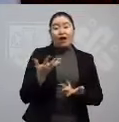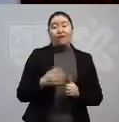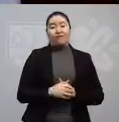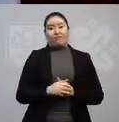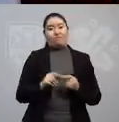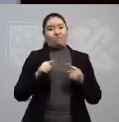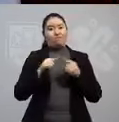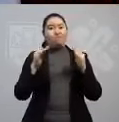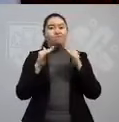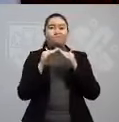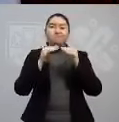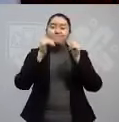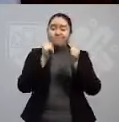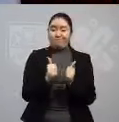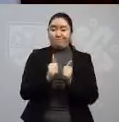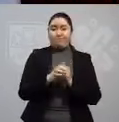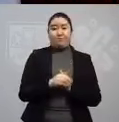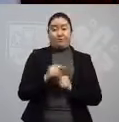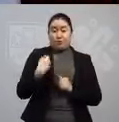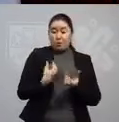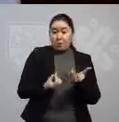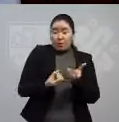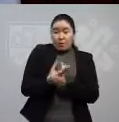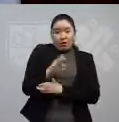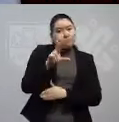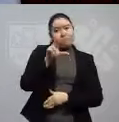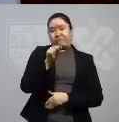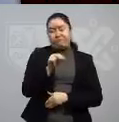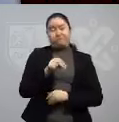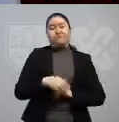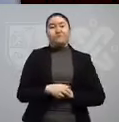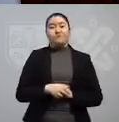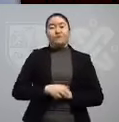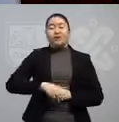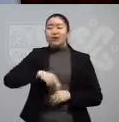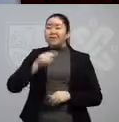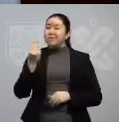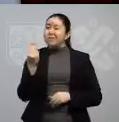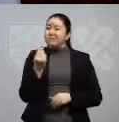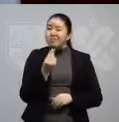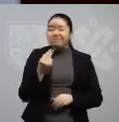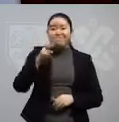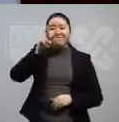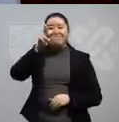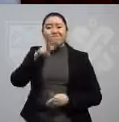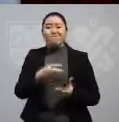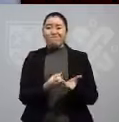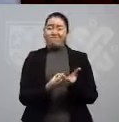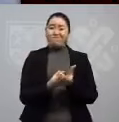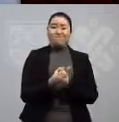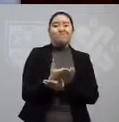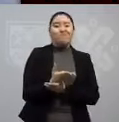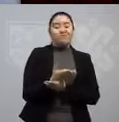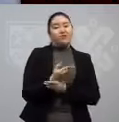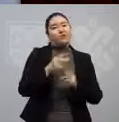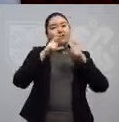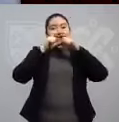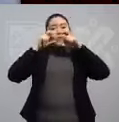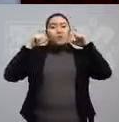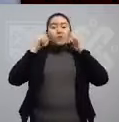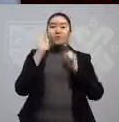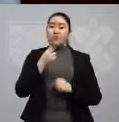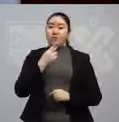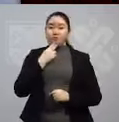son quédate en casa, si no tienes que salir, no salgas. Si es indispensable que